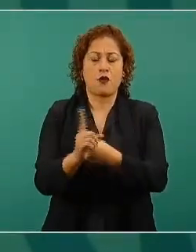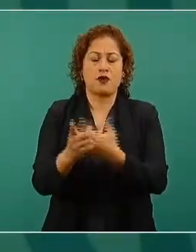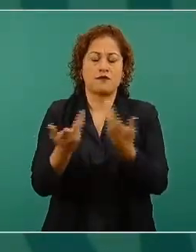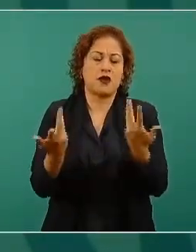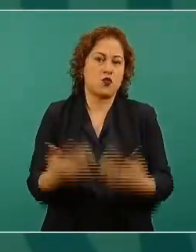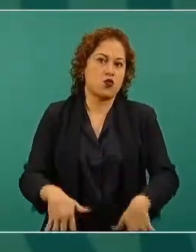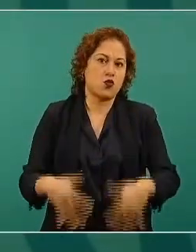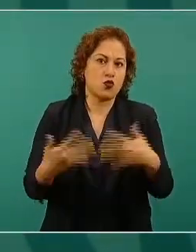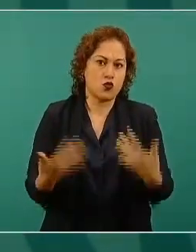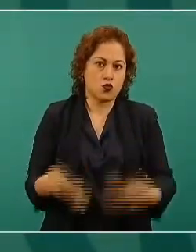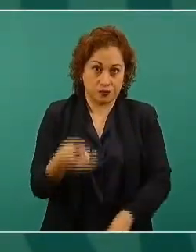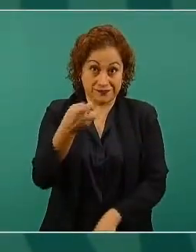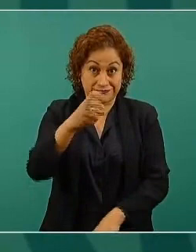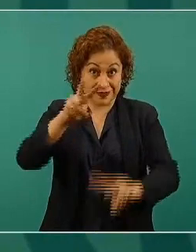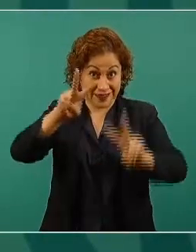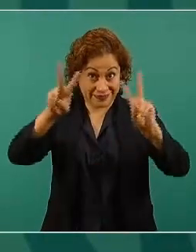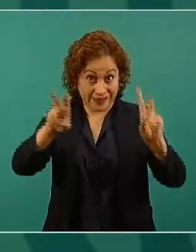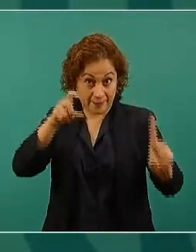ese es el tema.